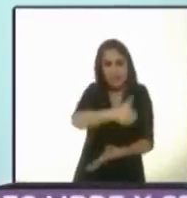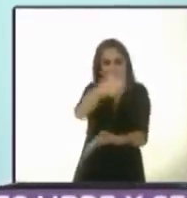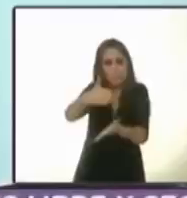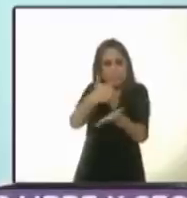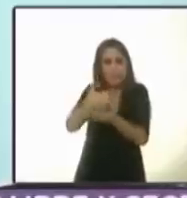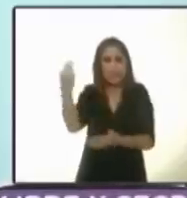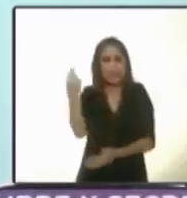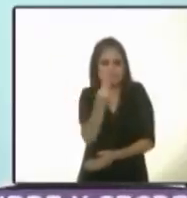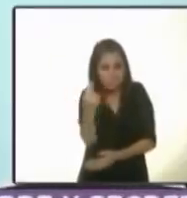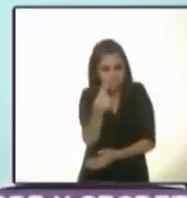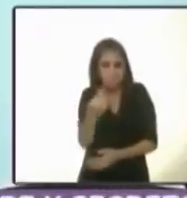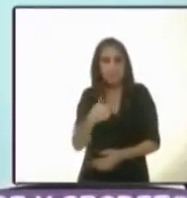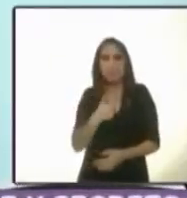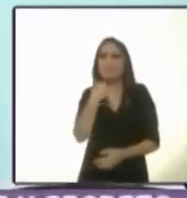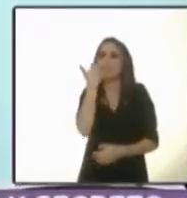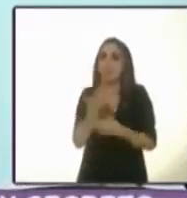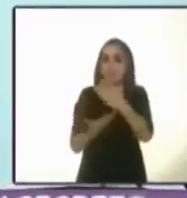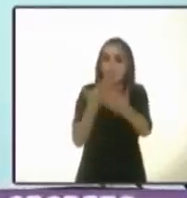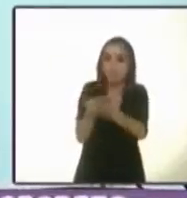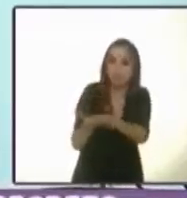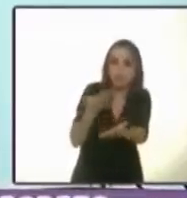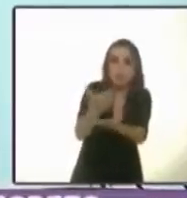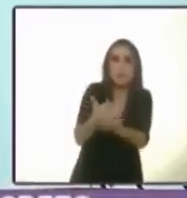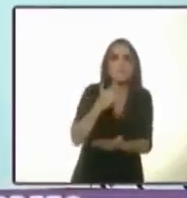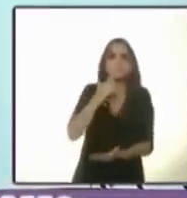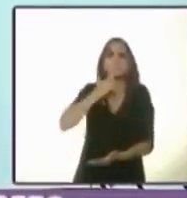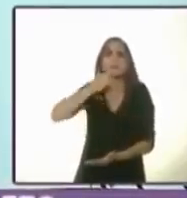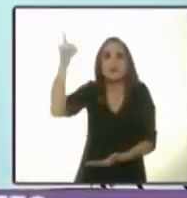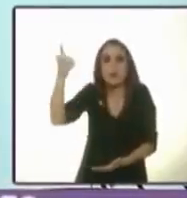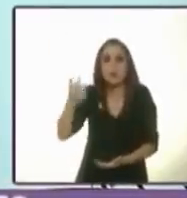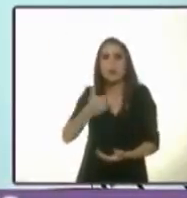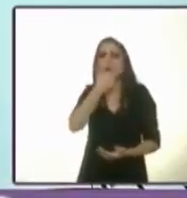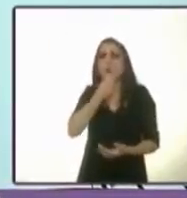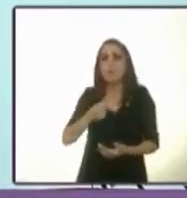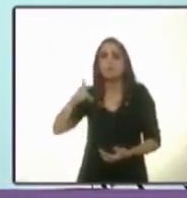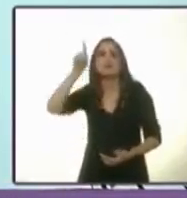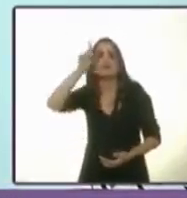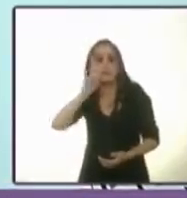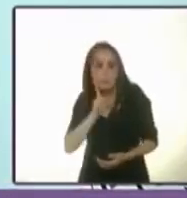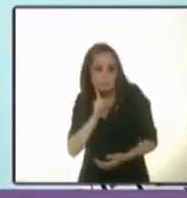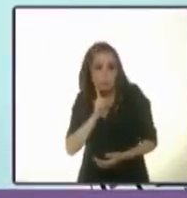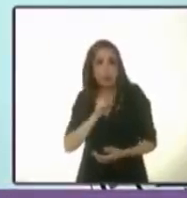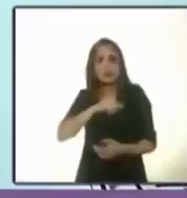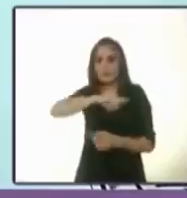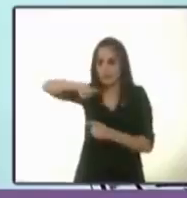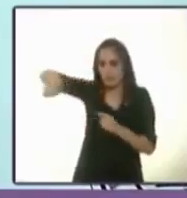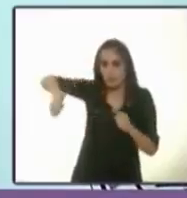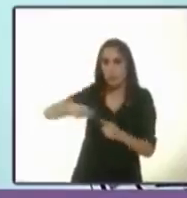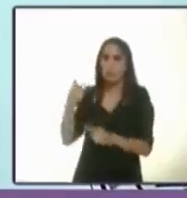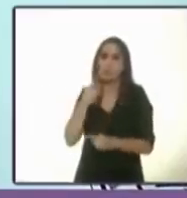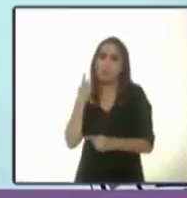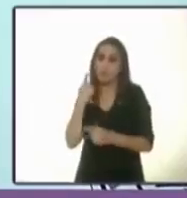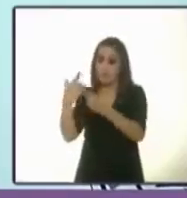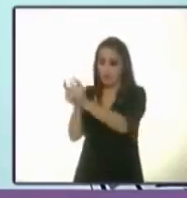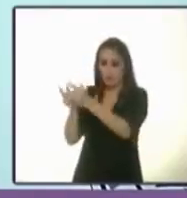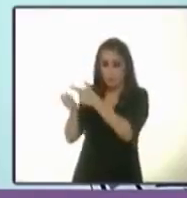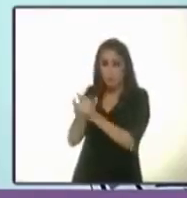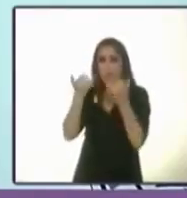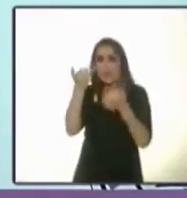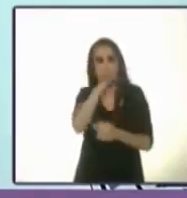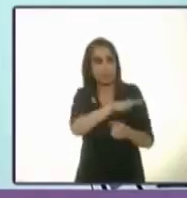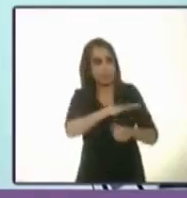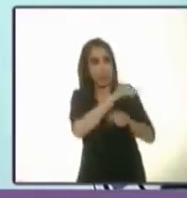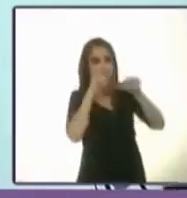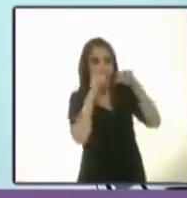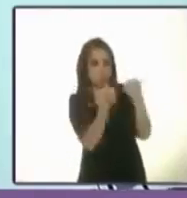Pongamos al centro las mejores propuestas, los mejores hombres, las mejores mujeres de todas estas fuerzas políticas y de la sociedad